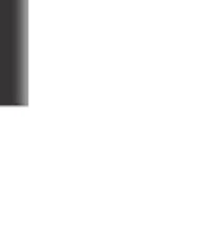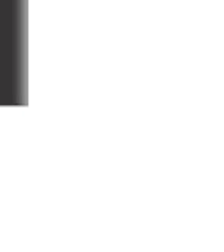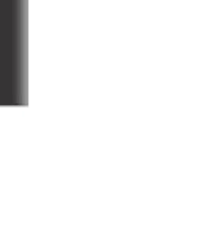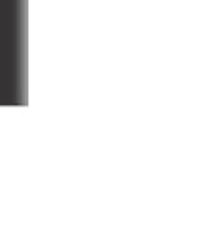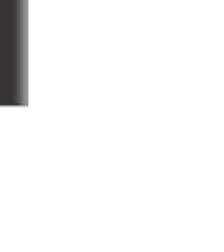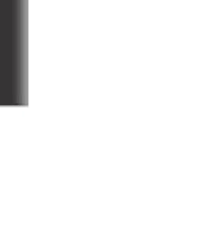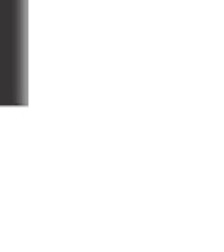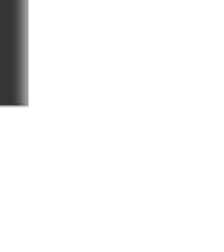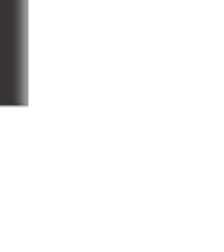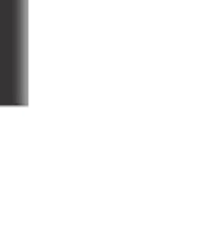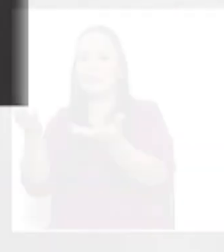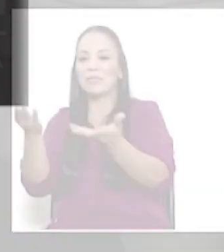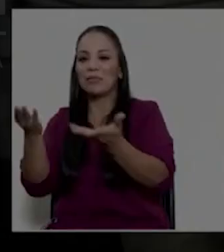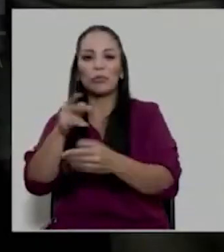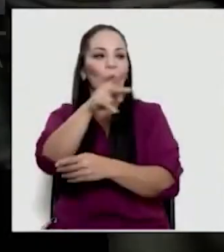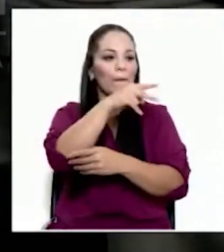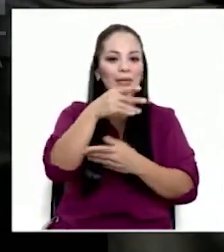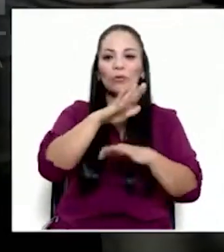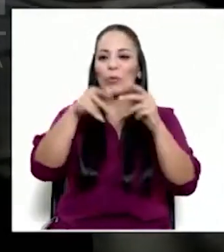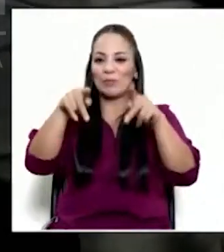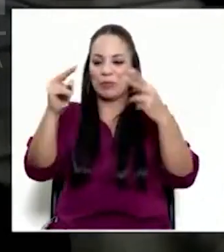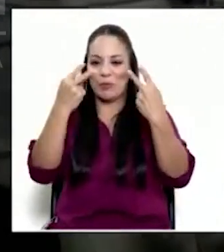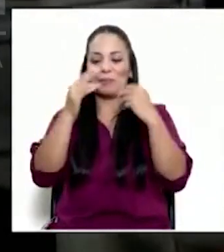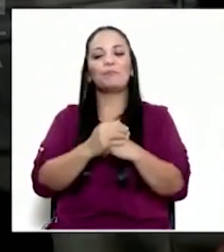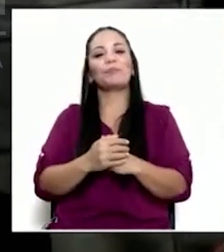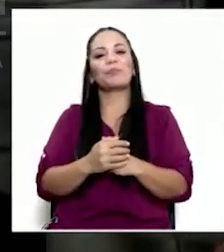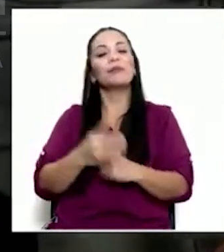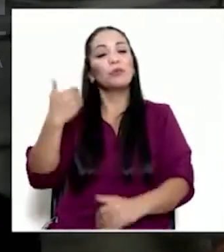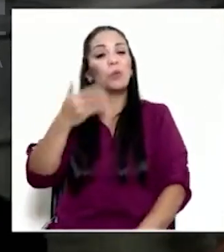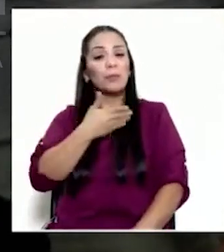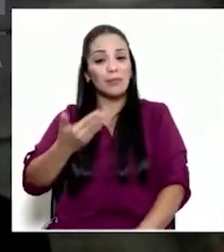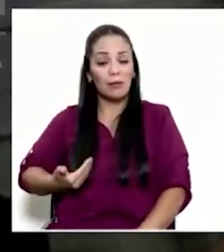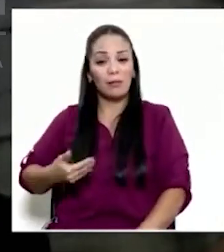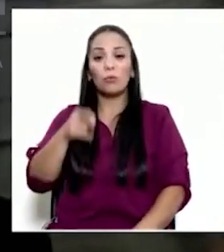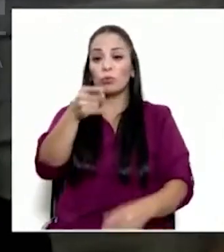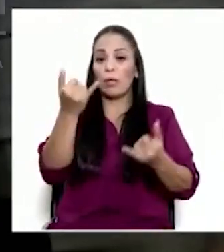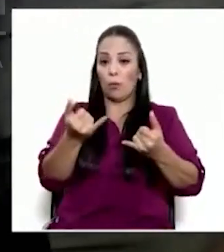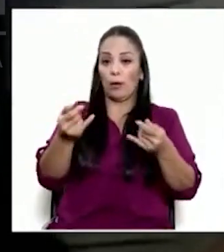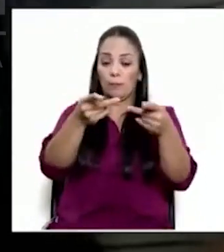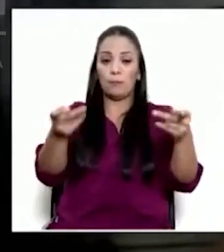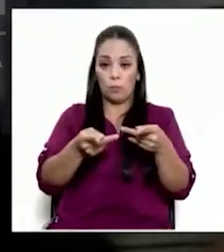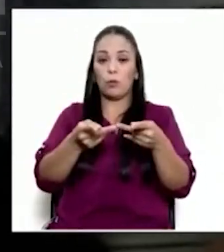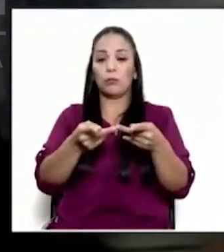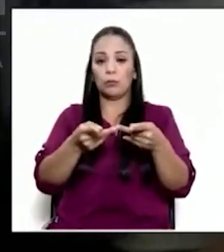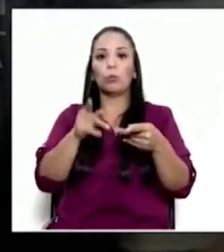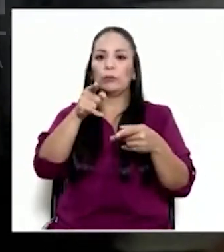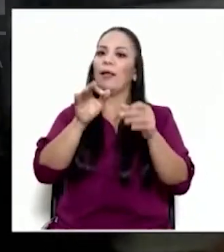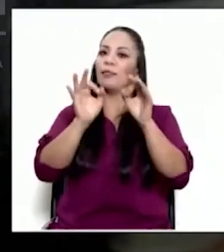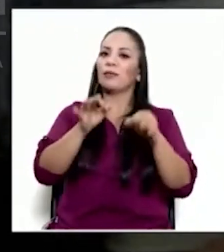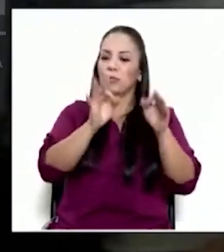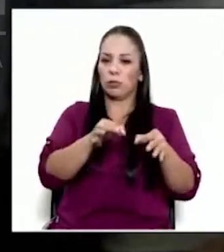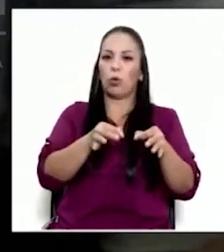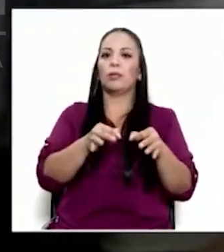Ida, la llave del progreso. Señor Presidente, usted está en una posición de tomar decisiones que se